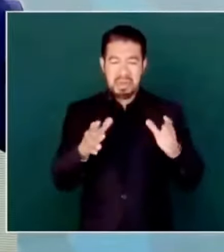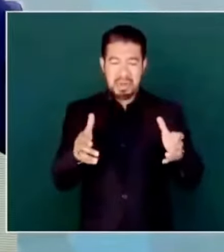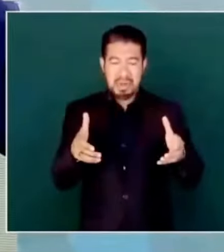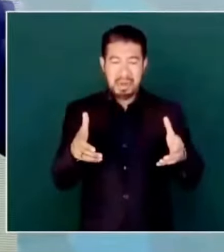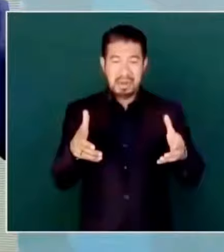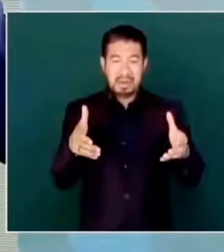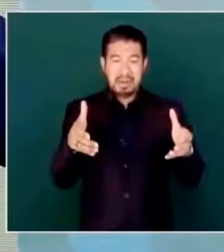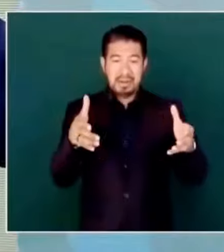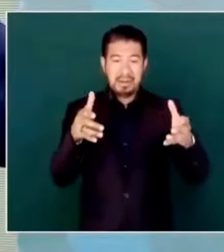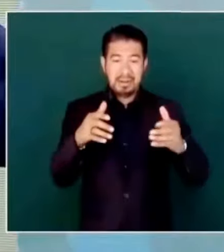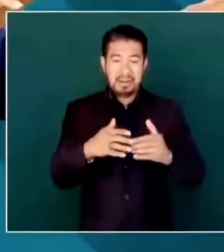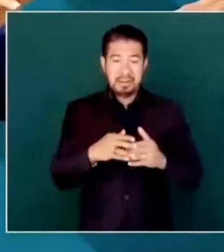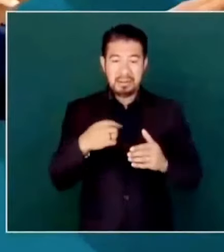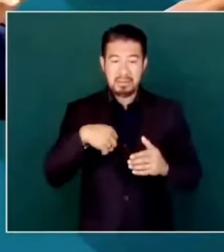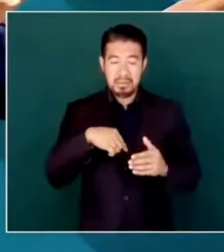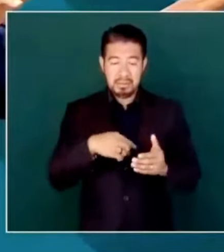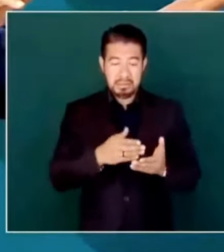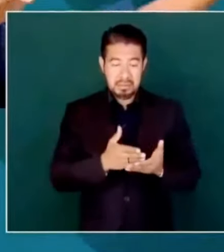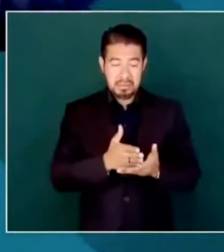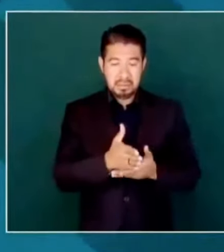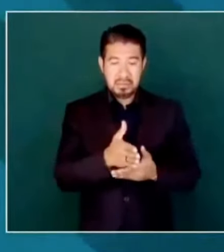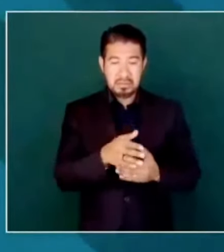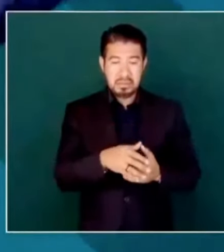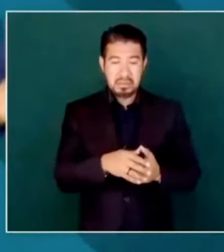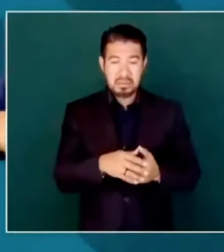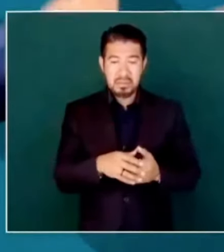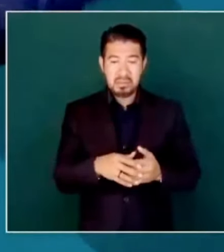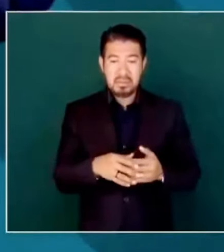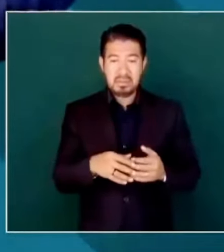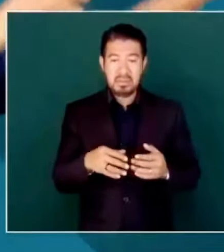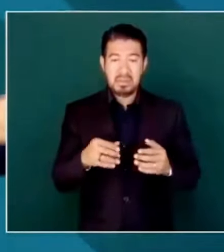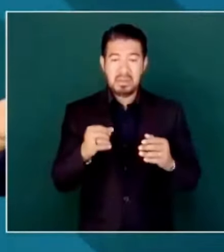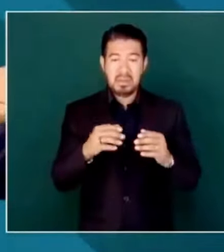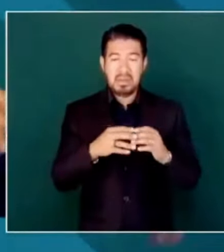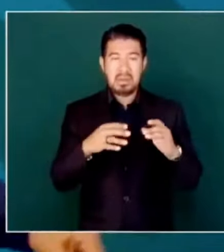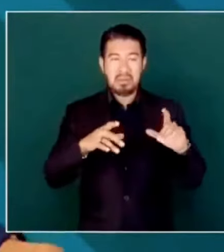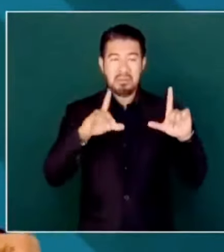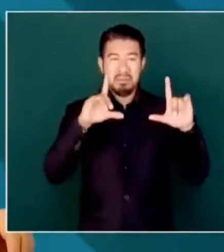con puro pasquín en contra.